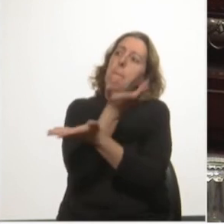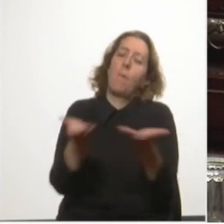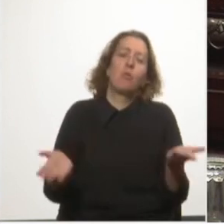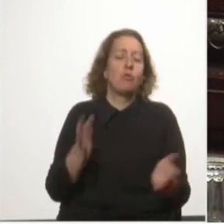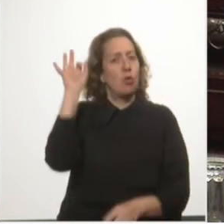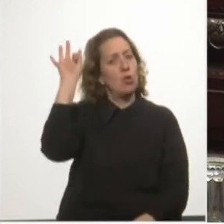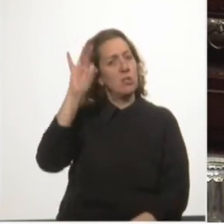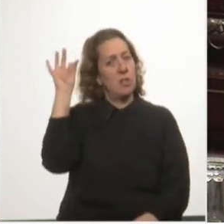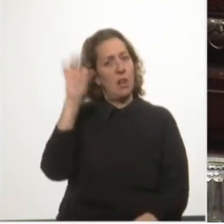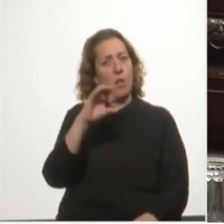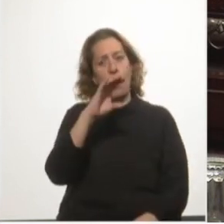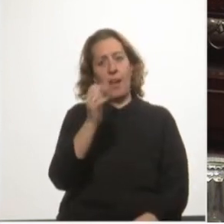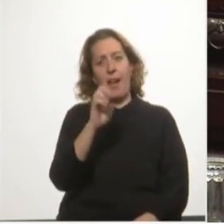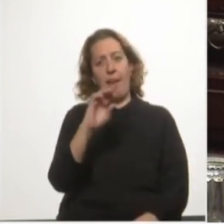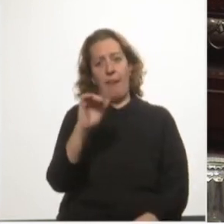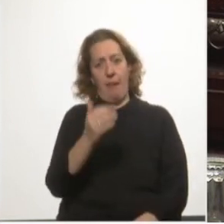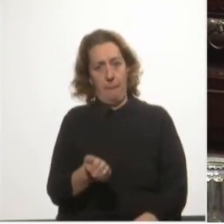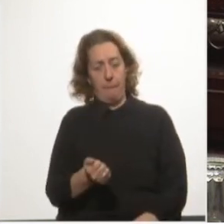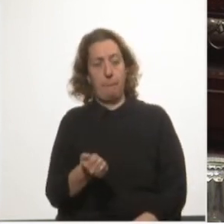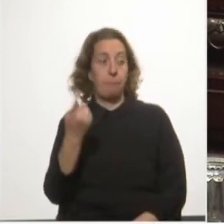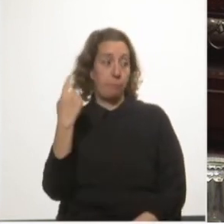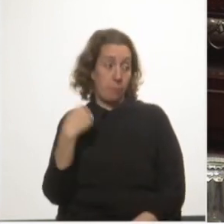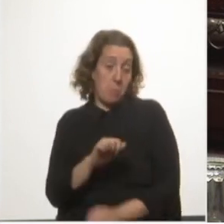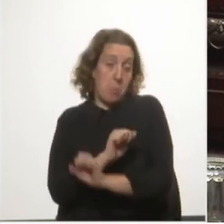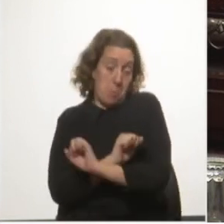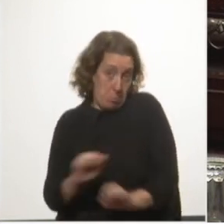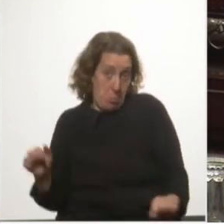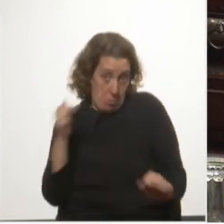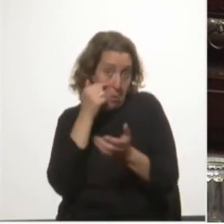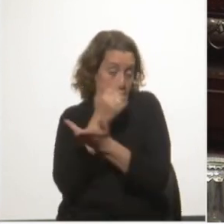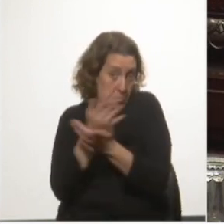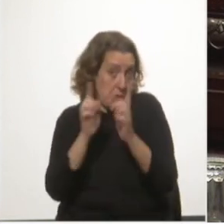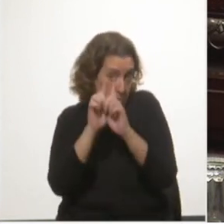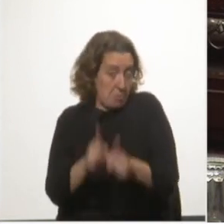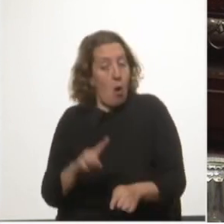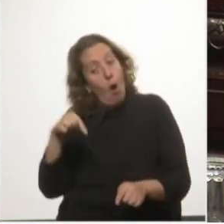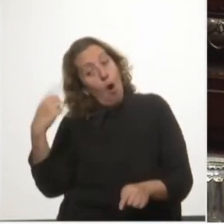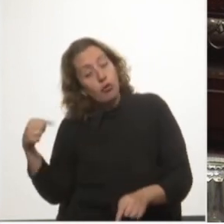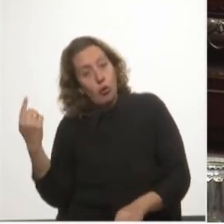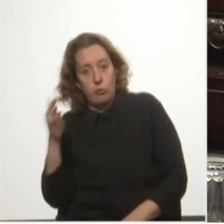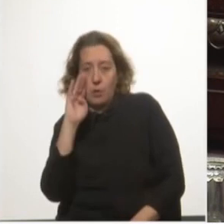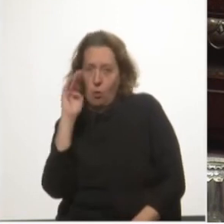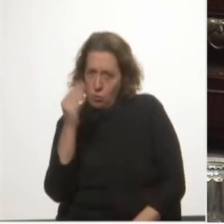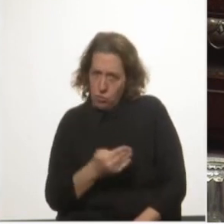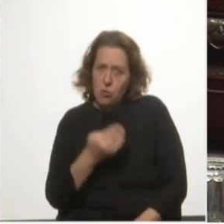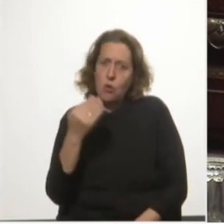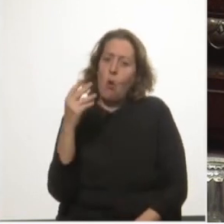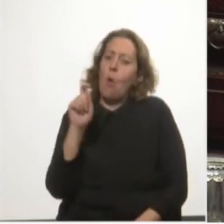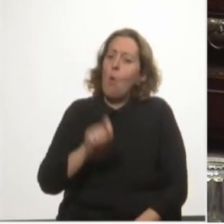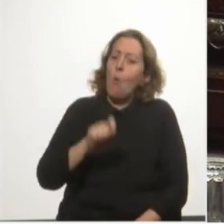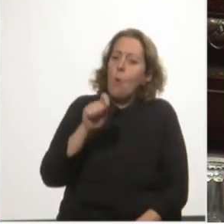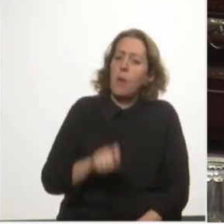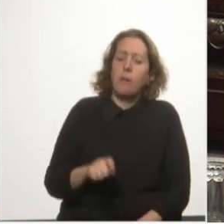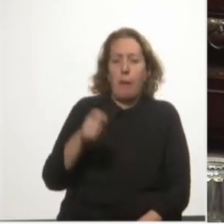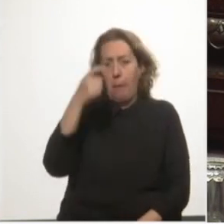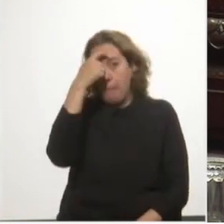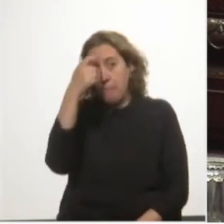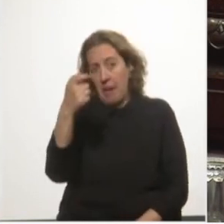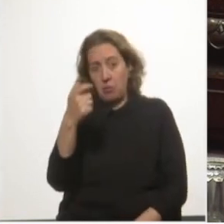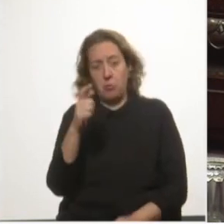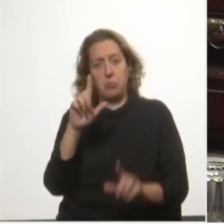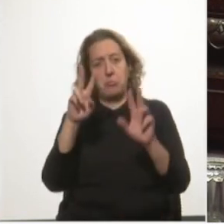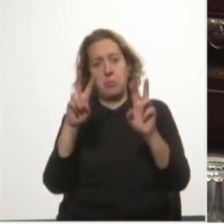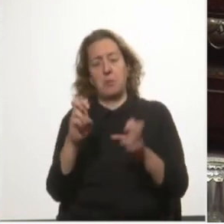aunque podría también citar a otros reconocidos juristas y expertos en temas de derecho marítimo.